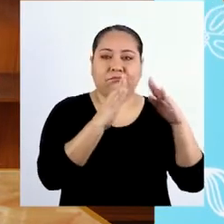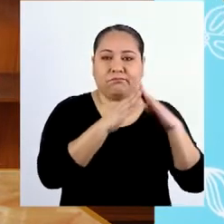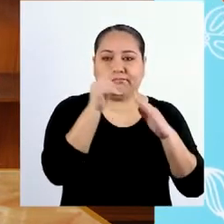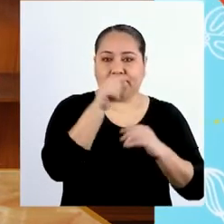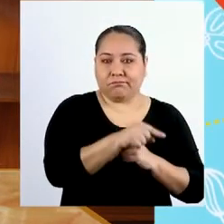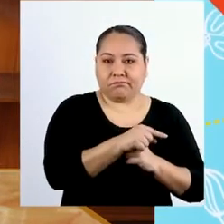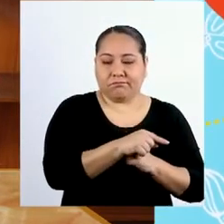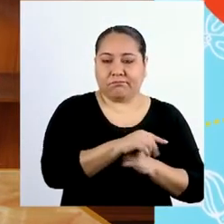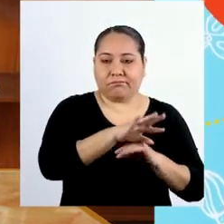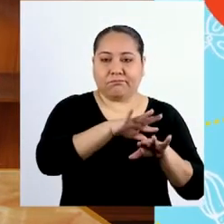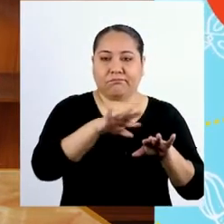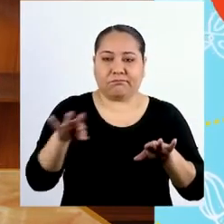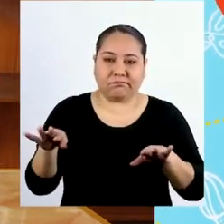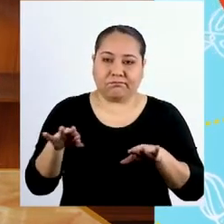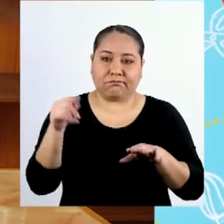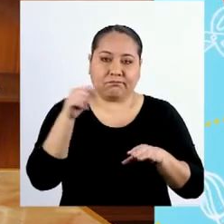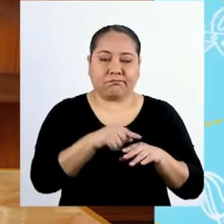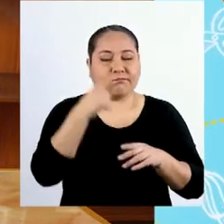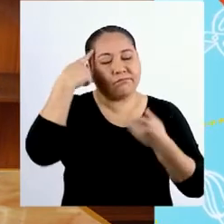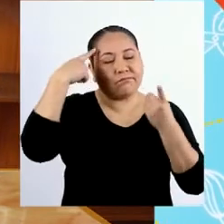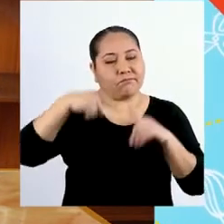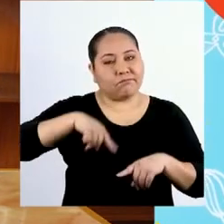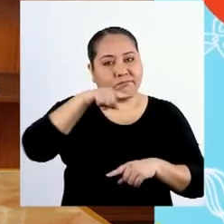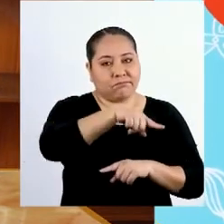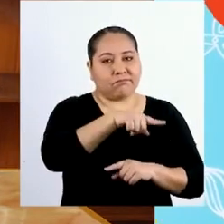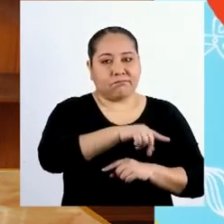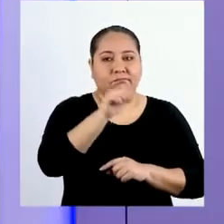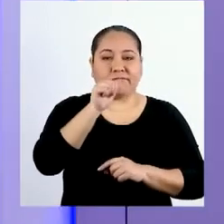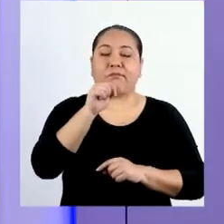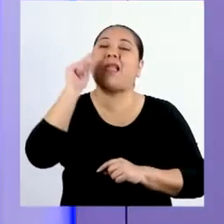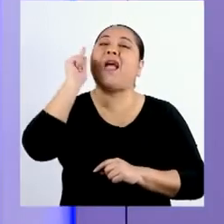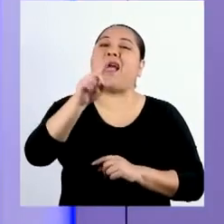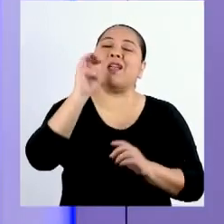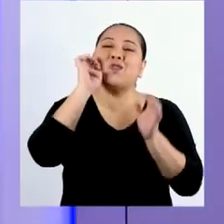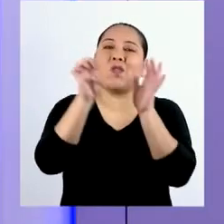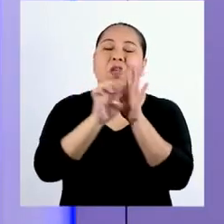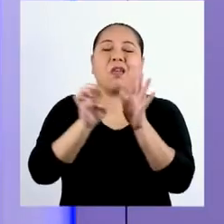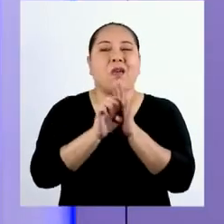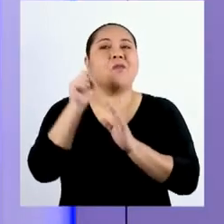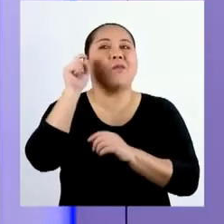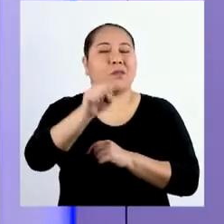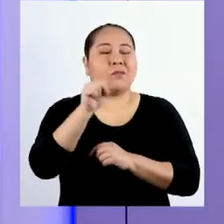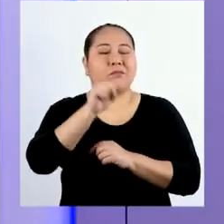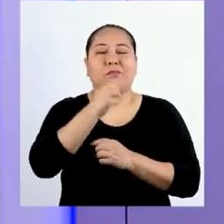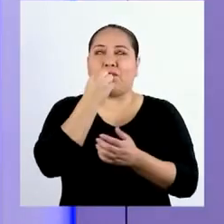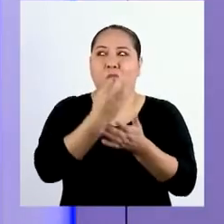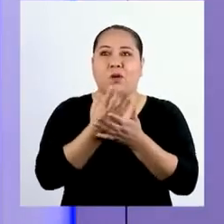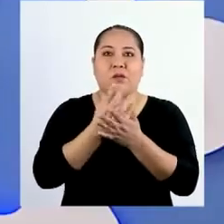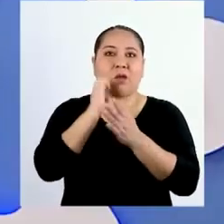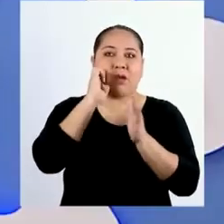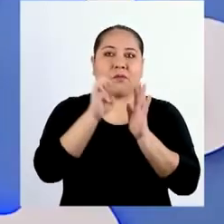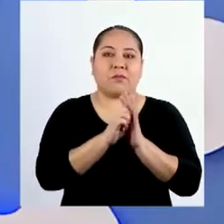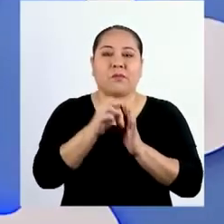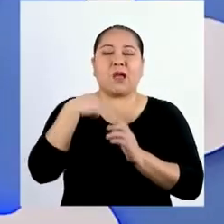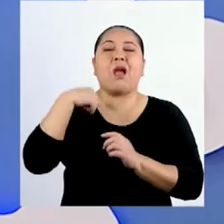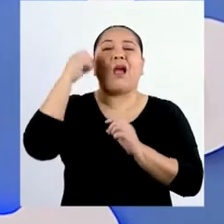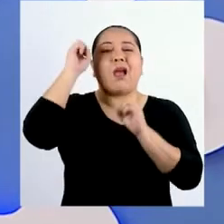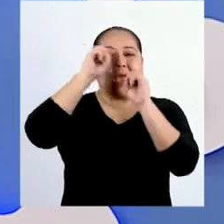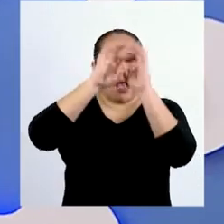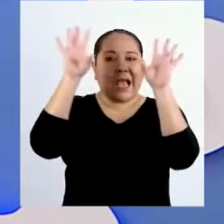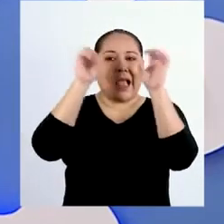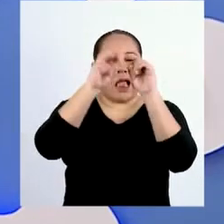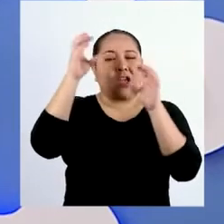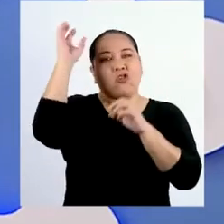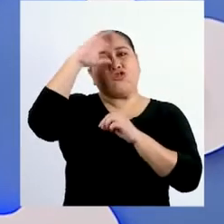la casa y se decidirá por la opción A. Es un ejemplo muy ilustrativo. Me va quedando